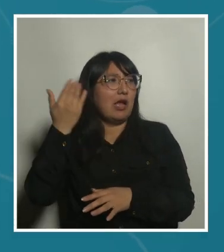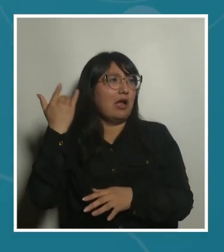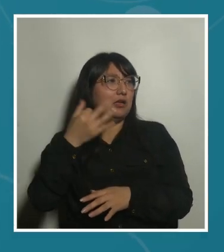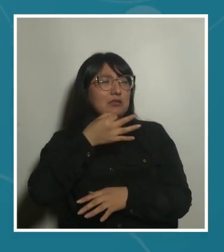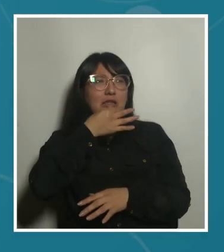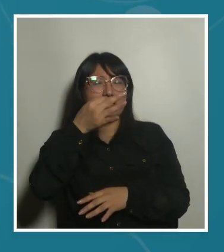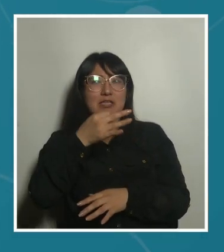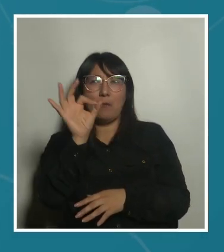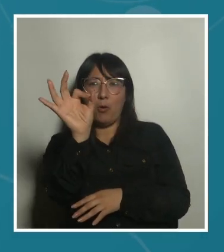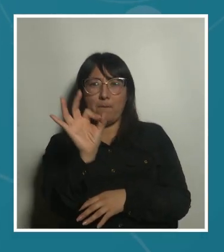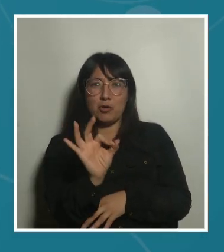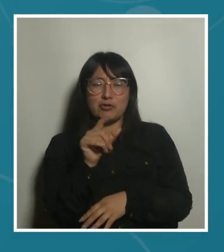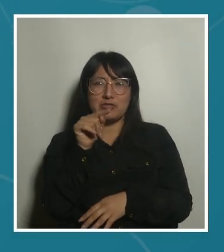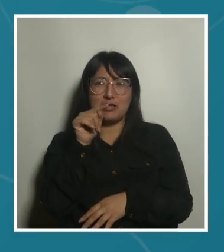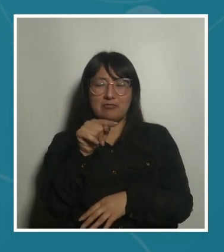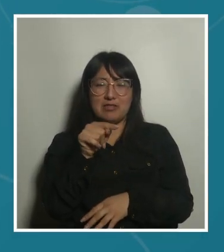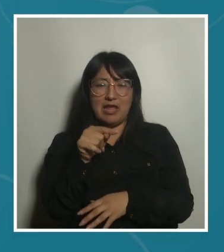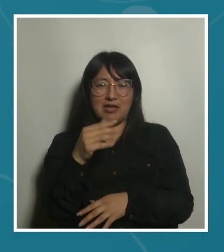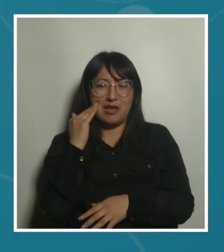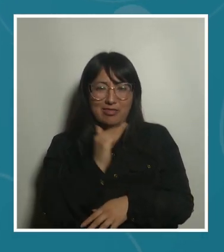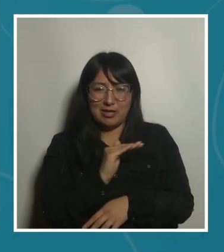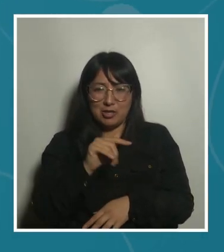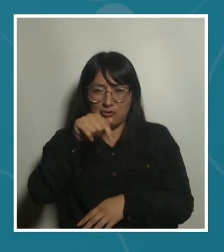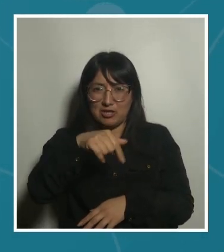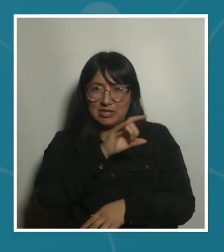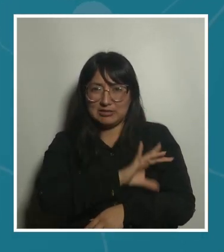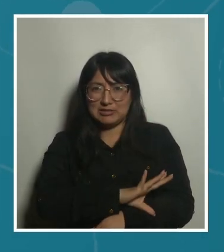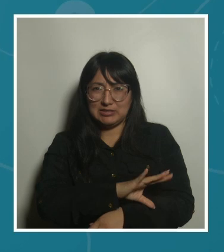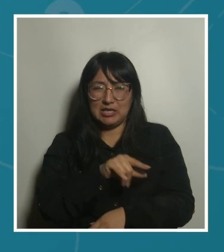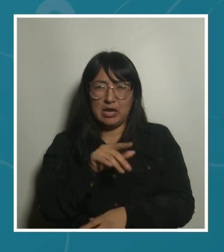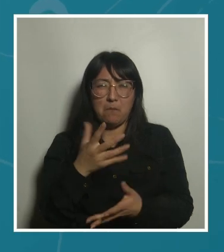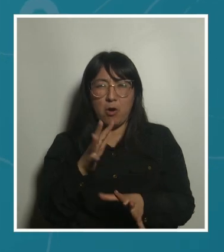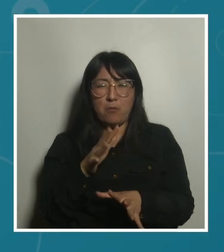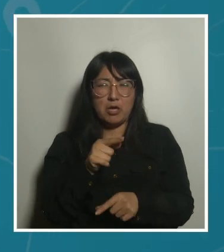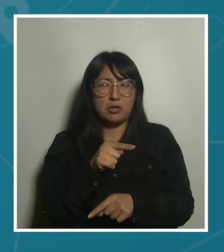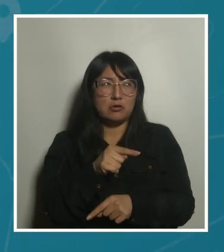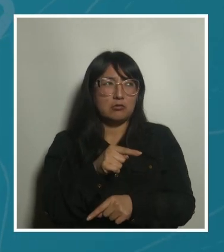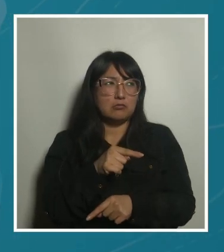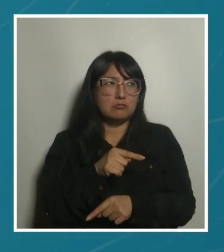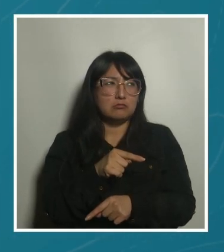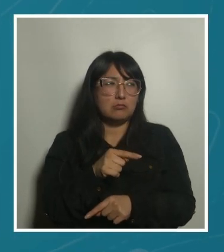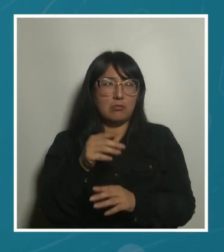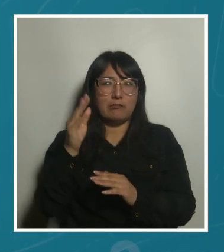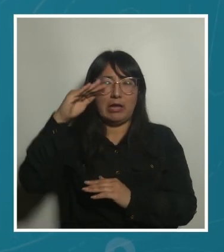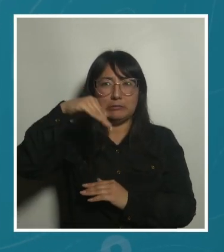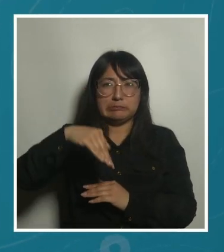porcentaje de criaturas en Chile que es como de bueno, va en caída, es como